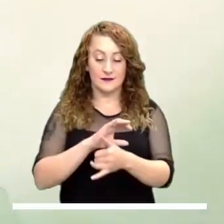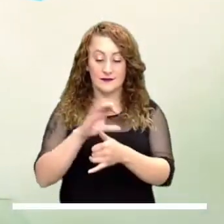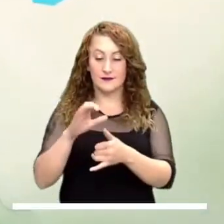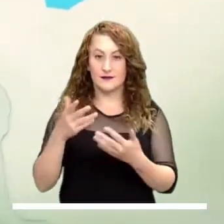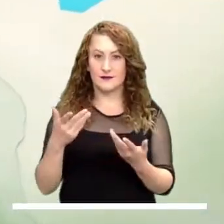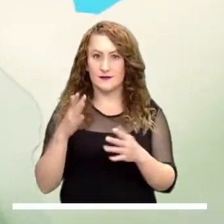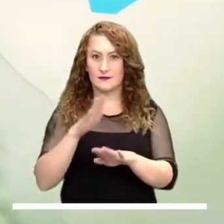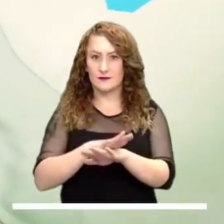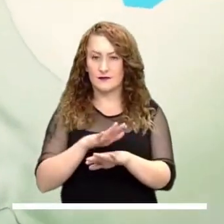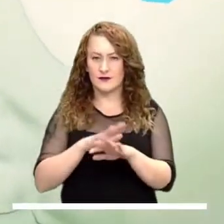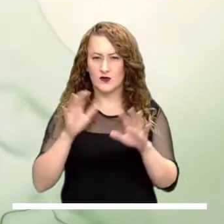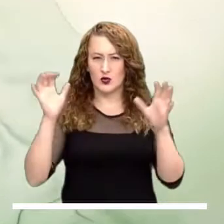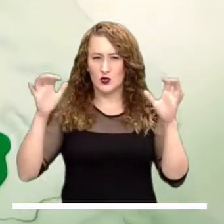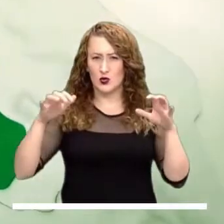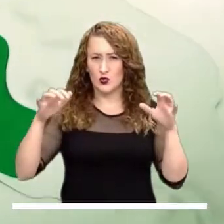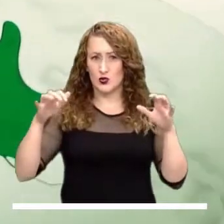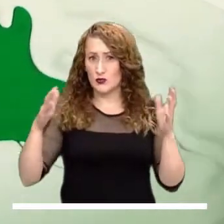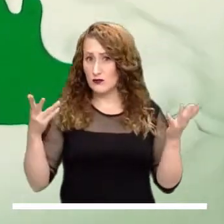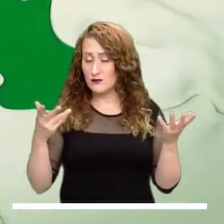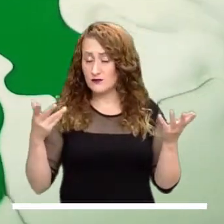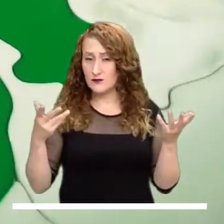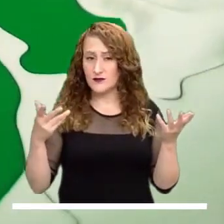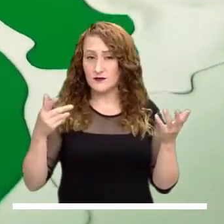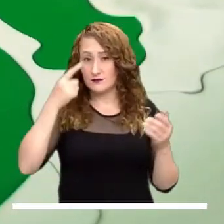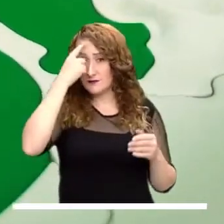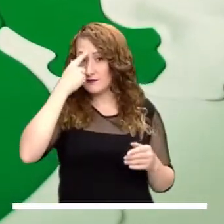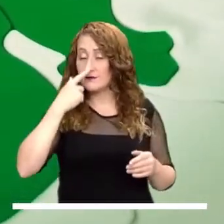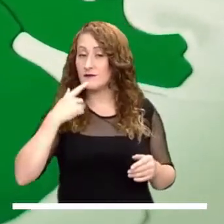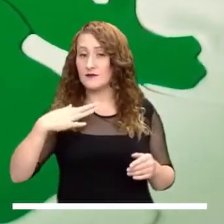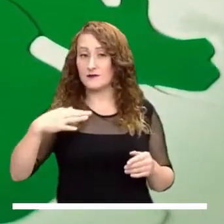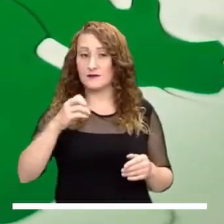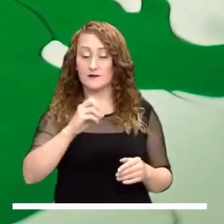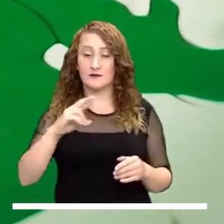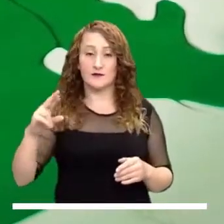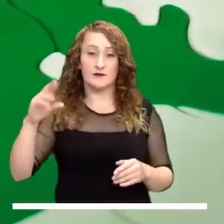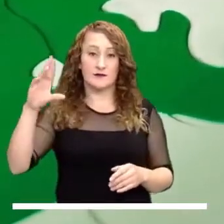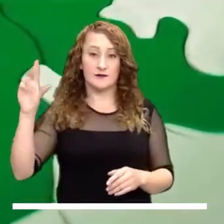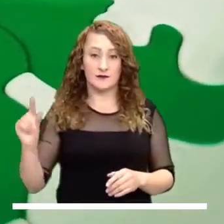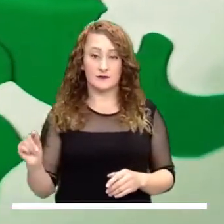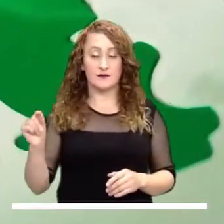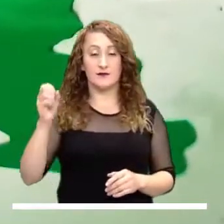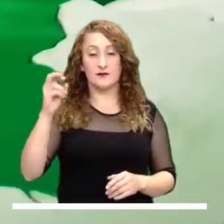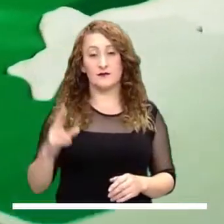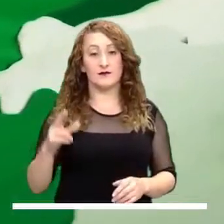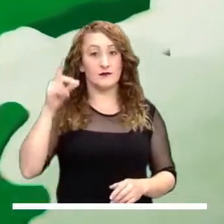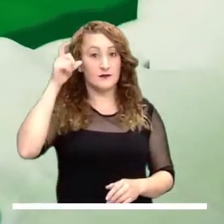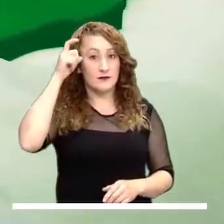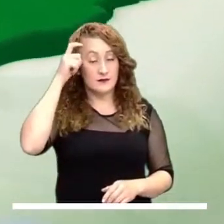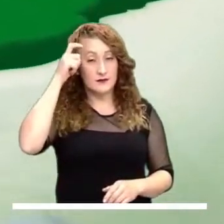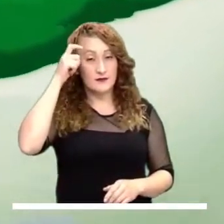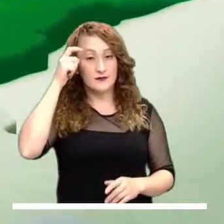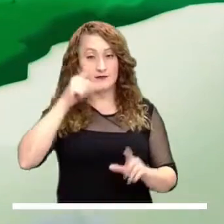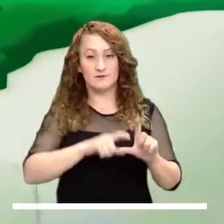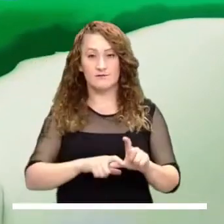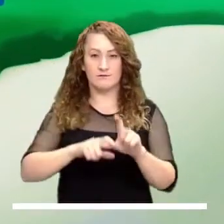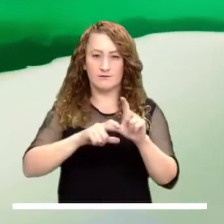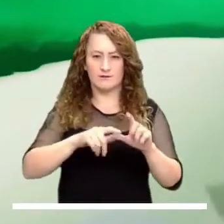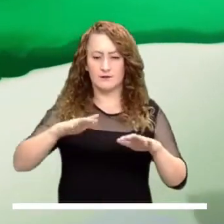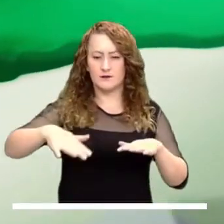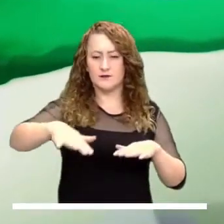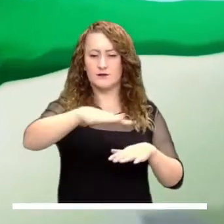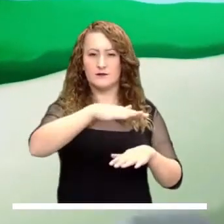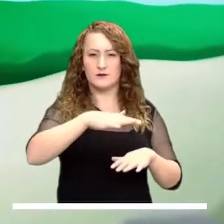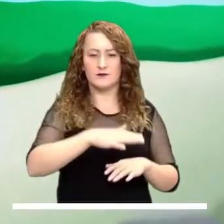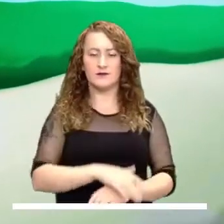El Caribe entra en la tarde con probables lluvias en zonas de Sierra Nevada de Santa Marta, Oriente de Cesar, Sur de Córdoba y sectores dispersos de la